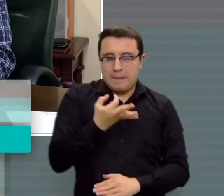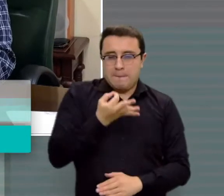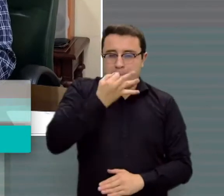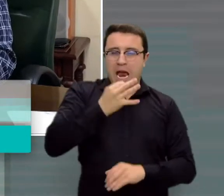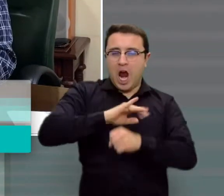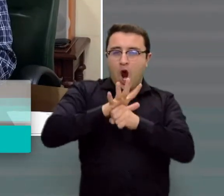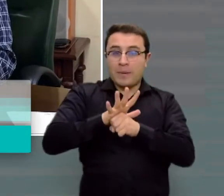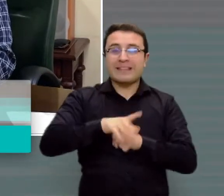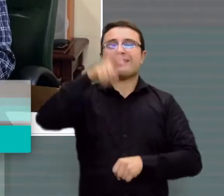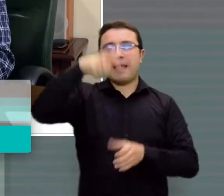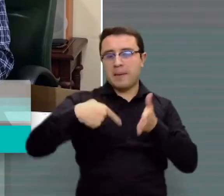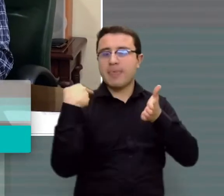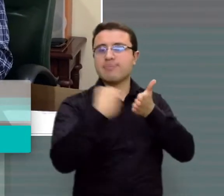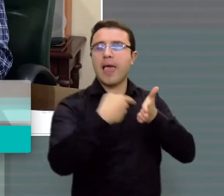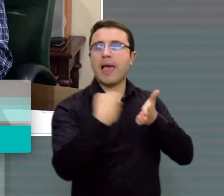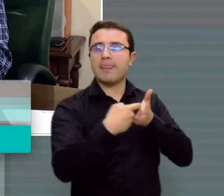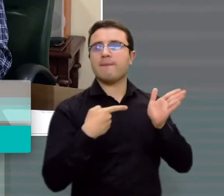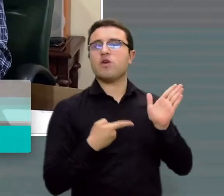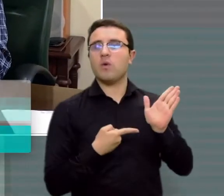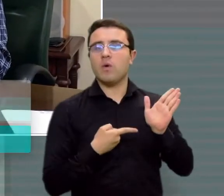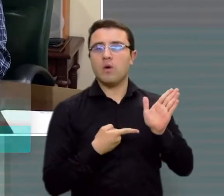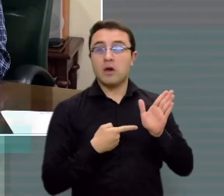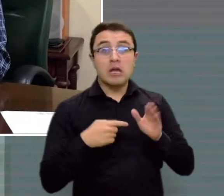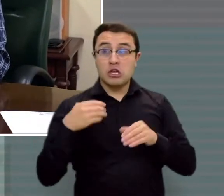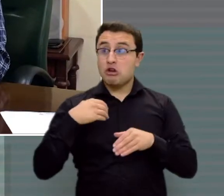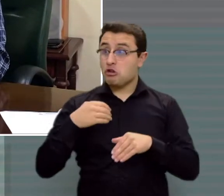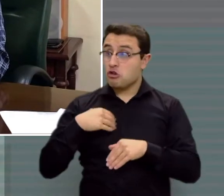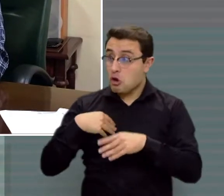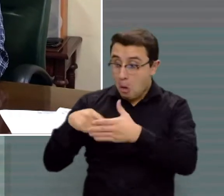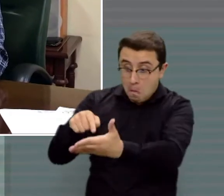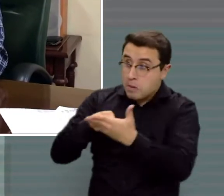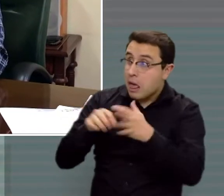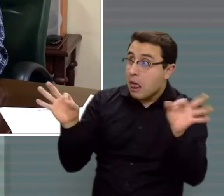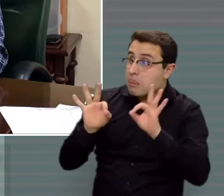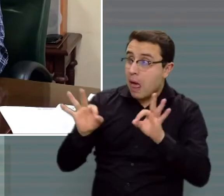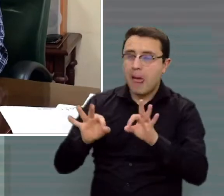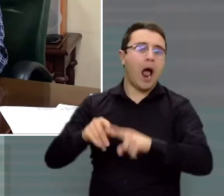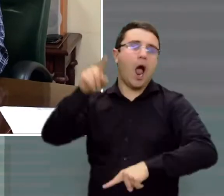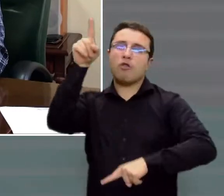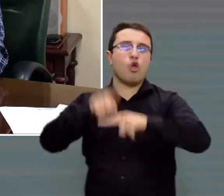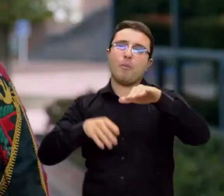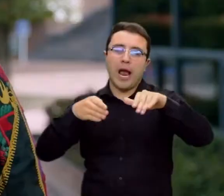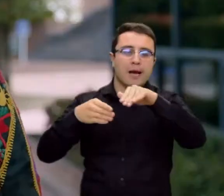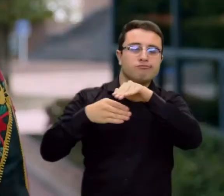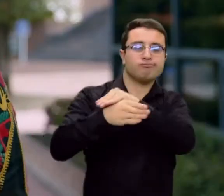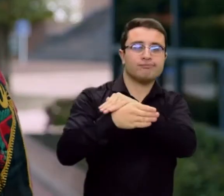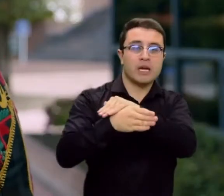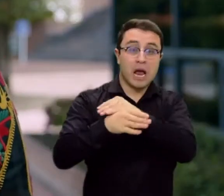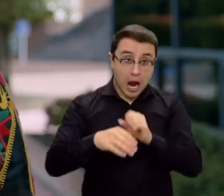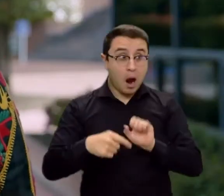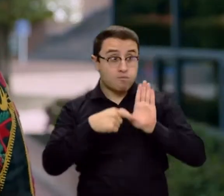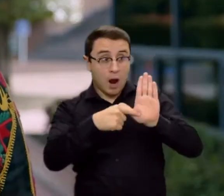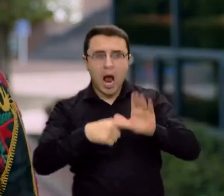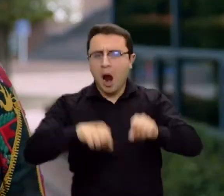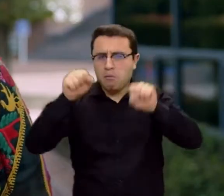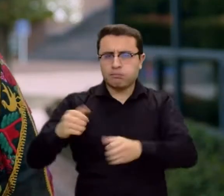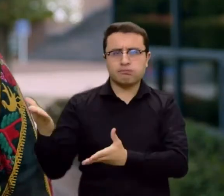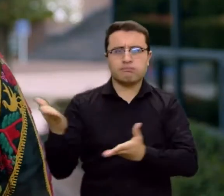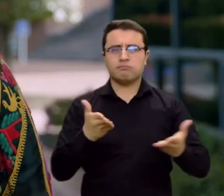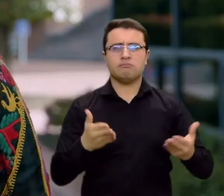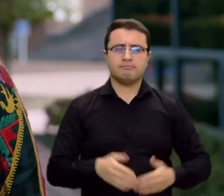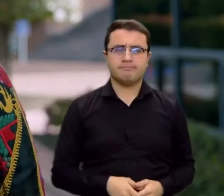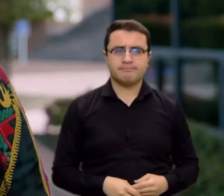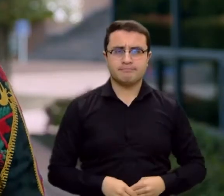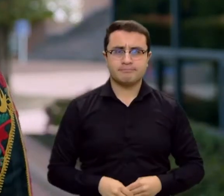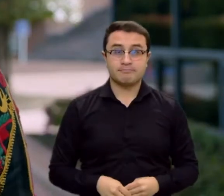y sin ese requisito no se les va a permitir el ingreso a este municipio. La meta principal entonces de estos